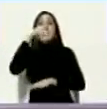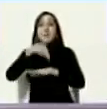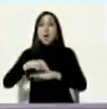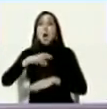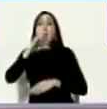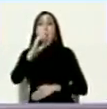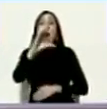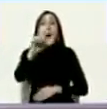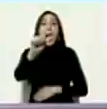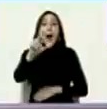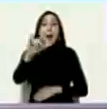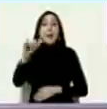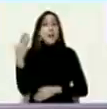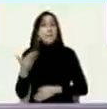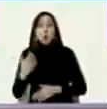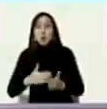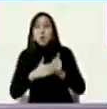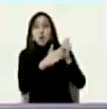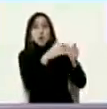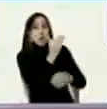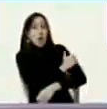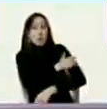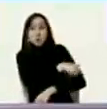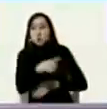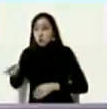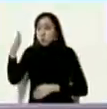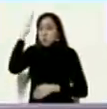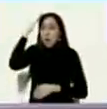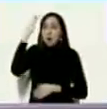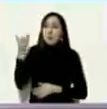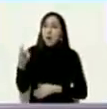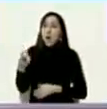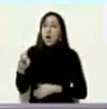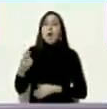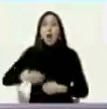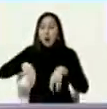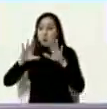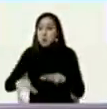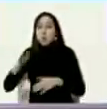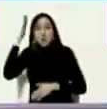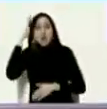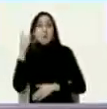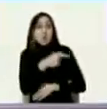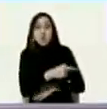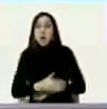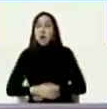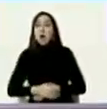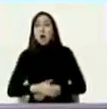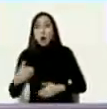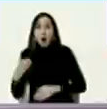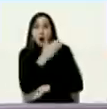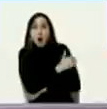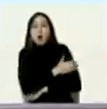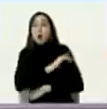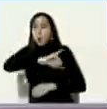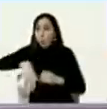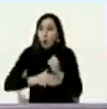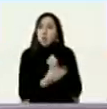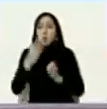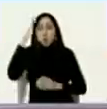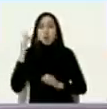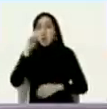Ocarige líder muy importante de la oposición abstencionista extremista de derecha que reconocía a Guaidó como presidente